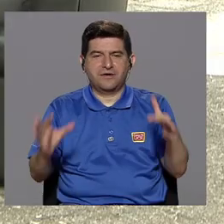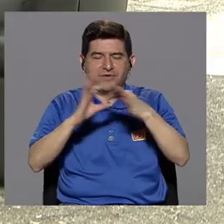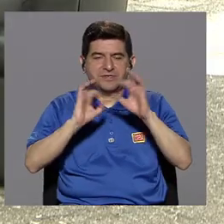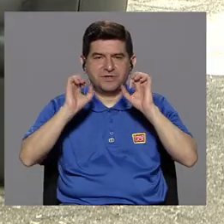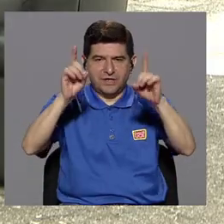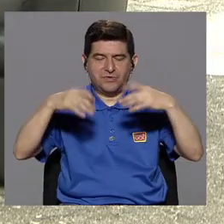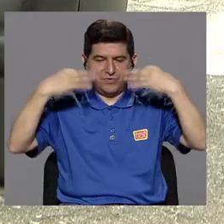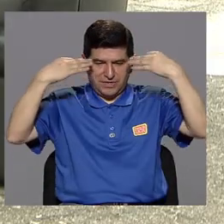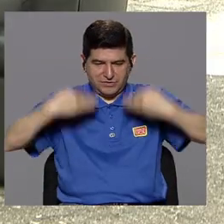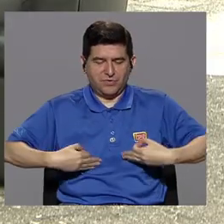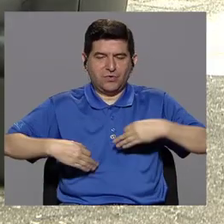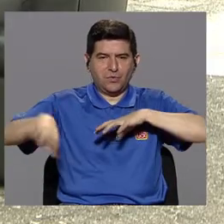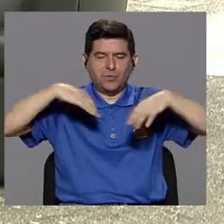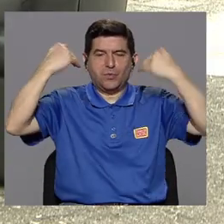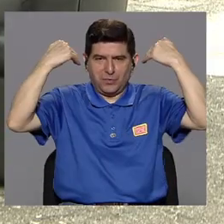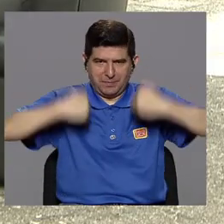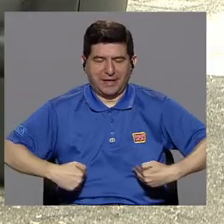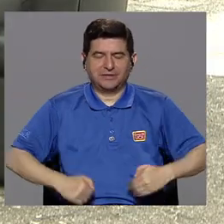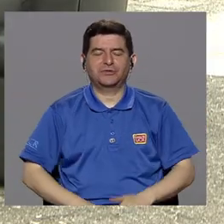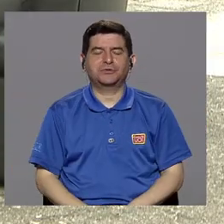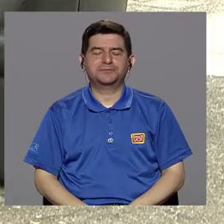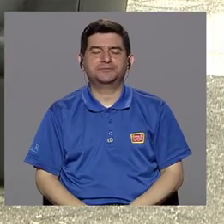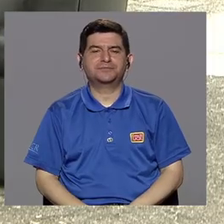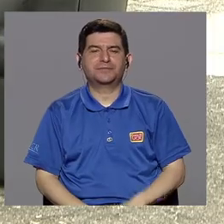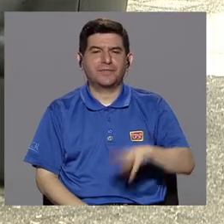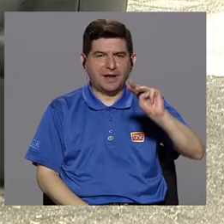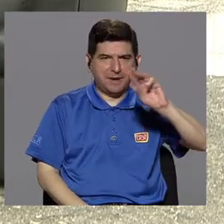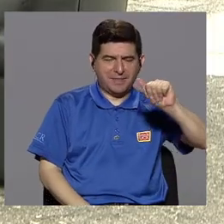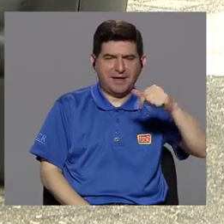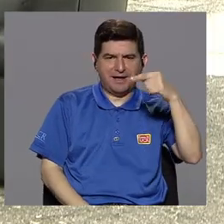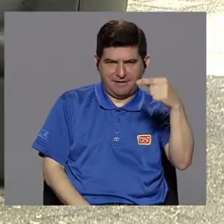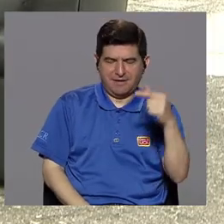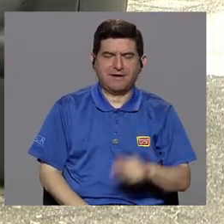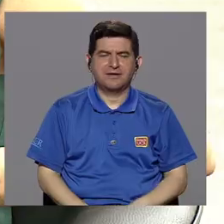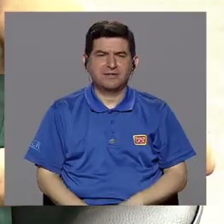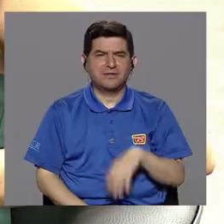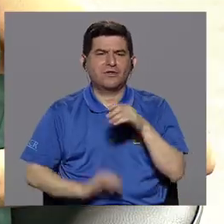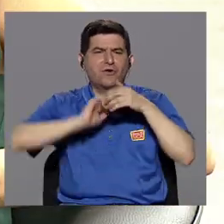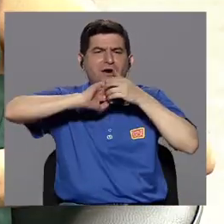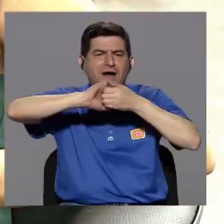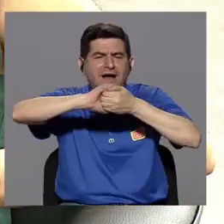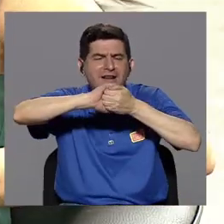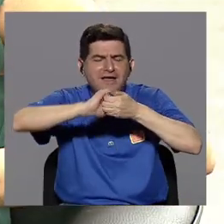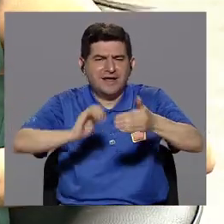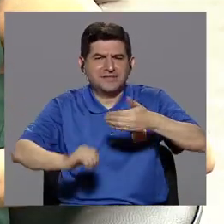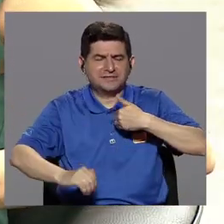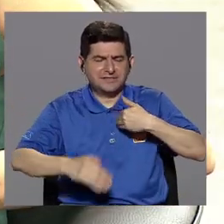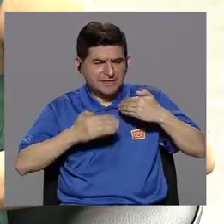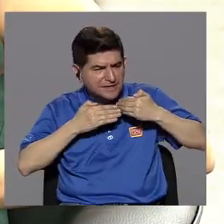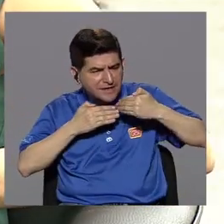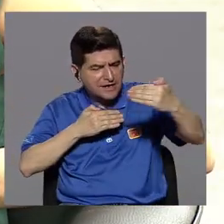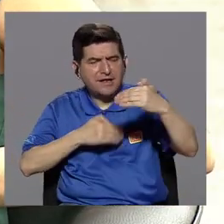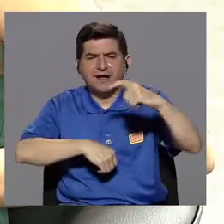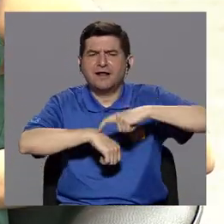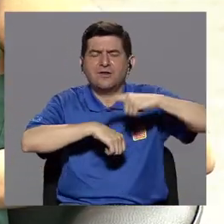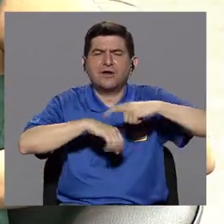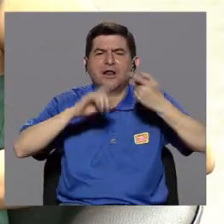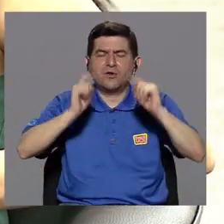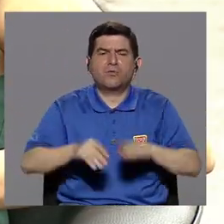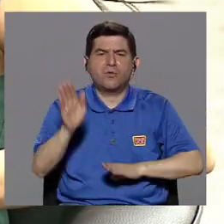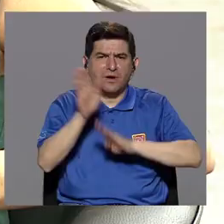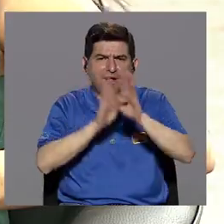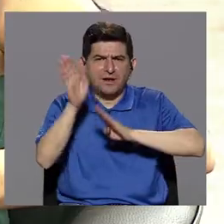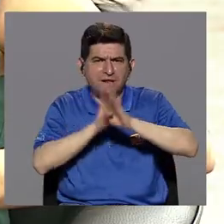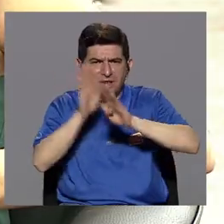Movimiento Humano. Gerardo, ¿quiénes han sido los aliados de ustedes a lo largo de estos años en el desarrollo de